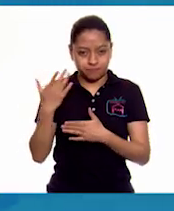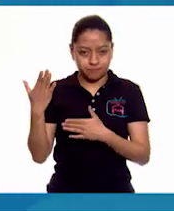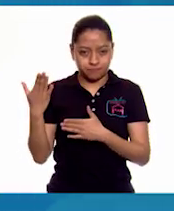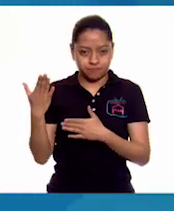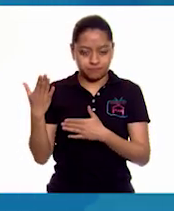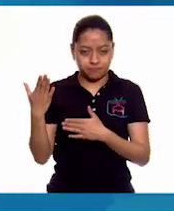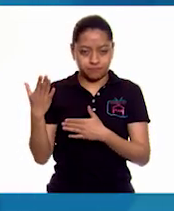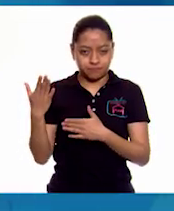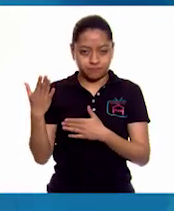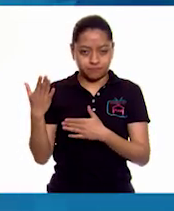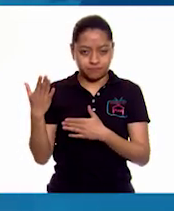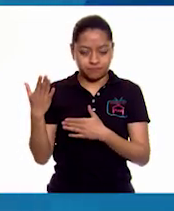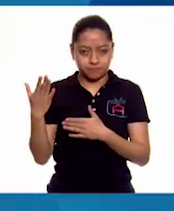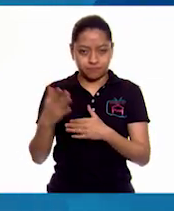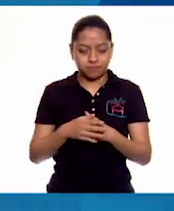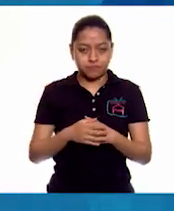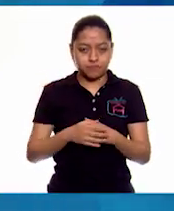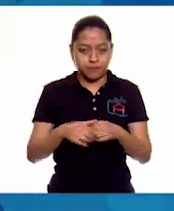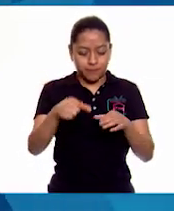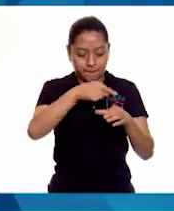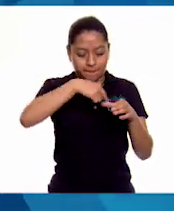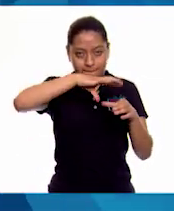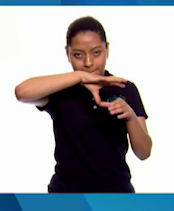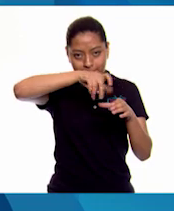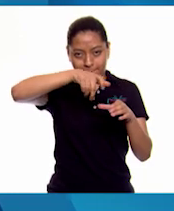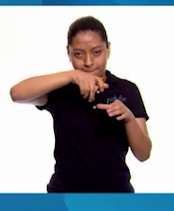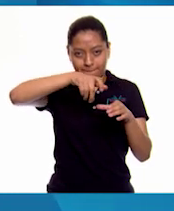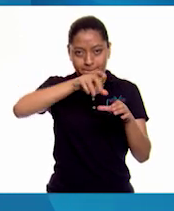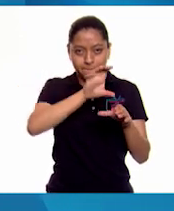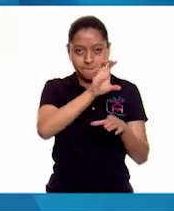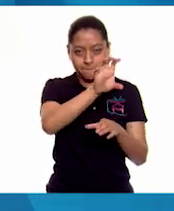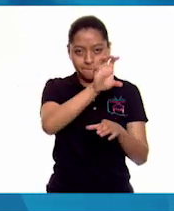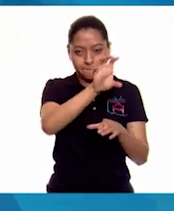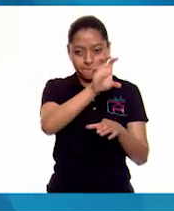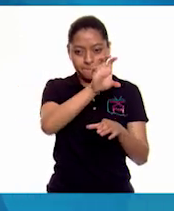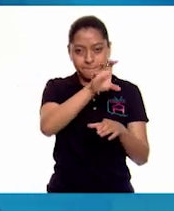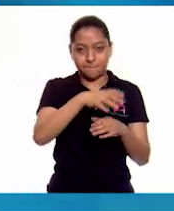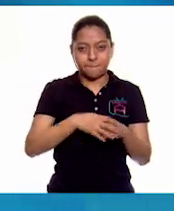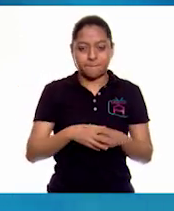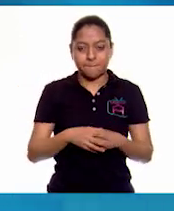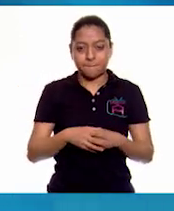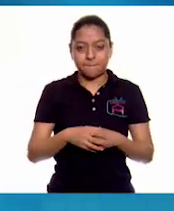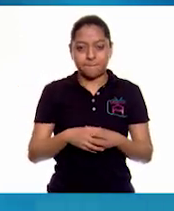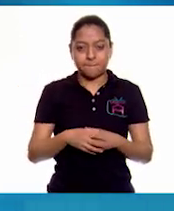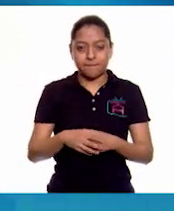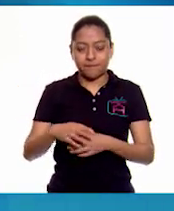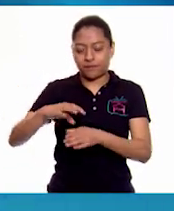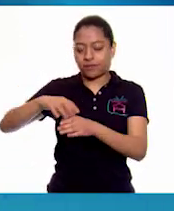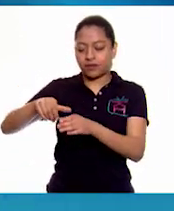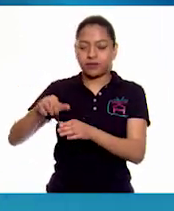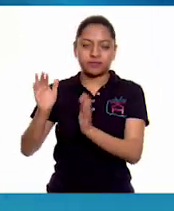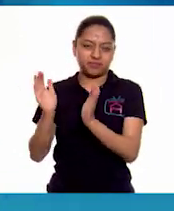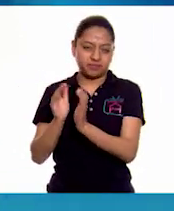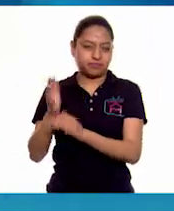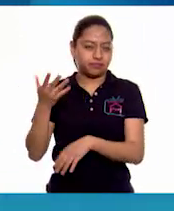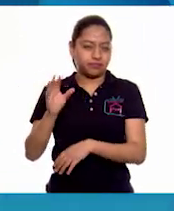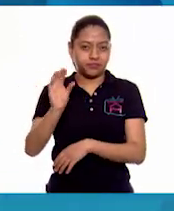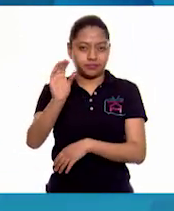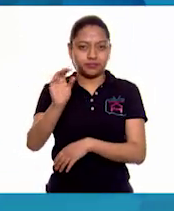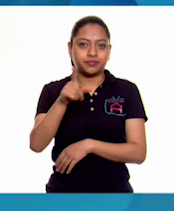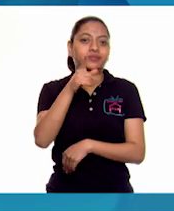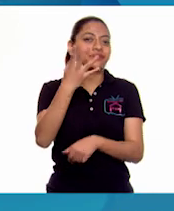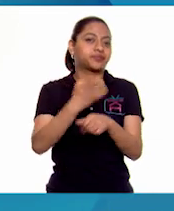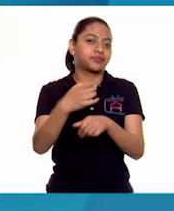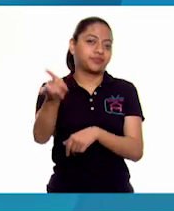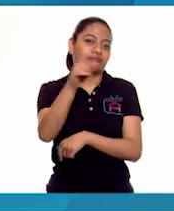Y un envase grande, una tapita grande, y una tapa mediana. Pero ustedes son de